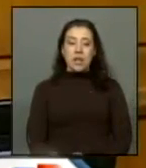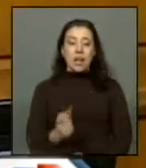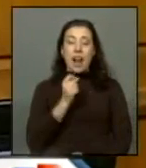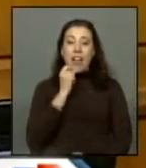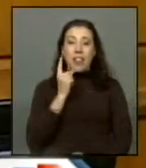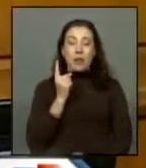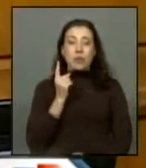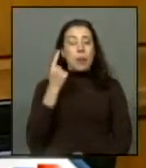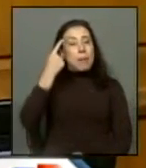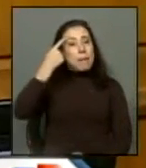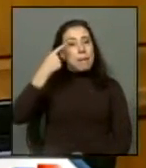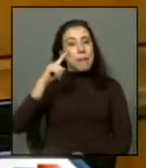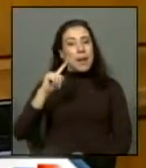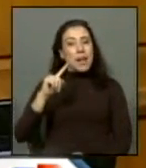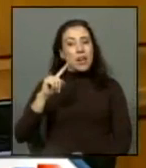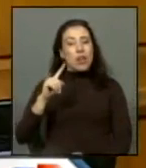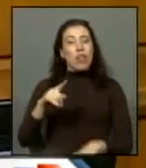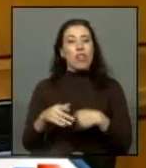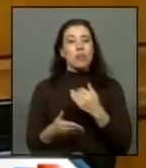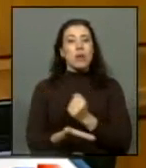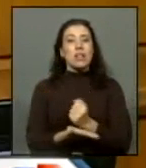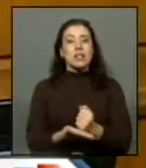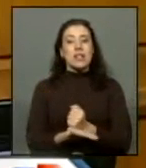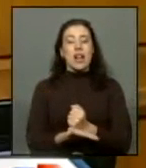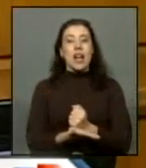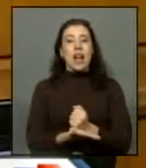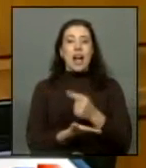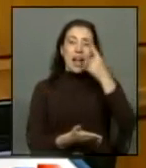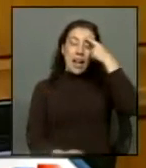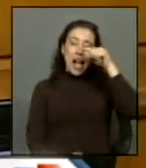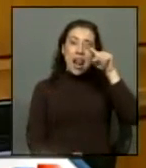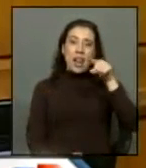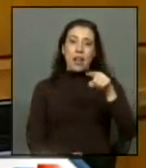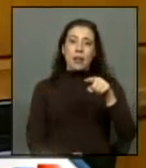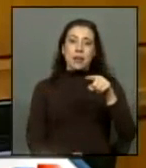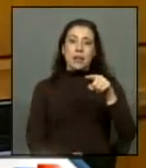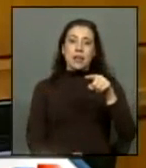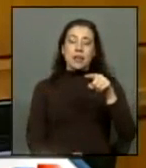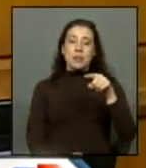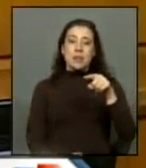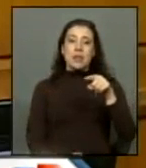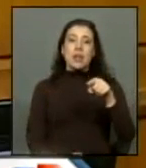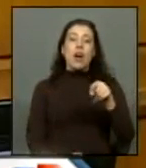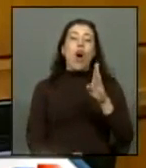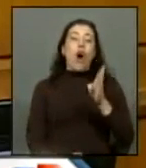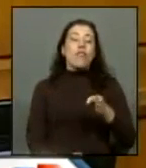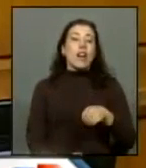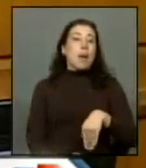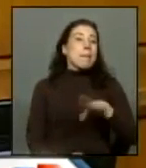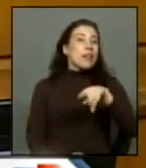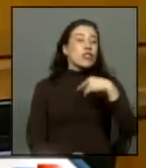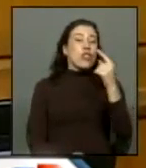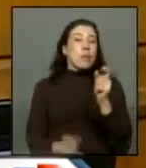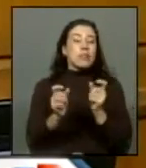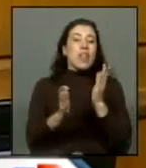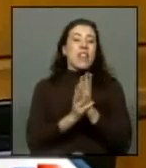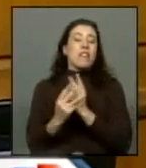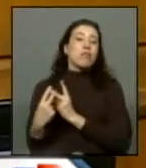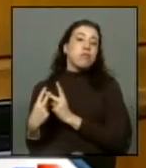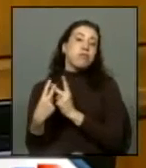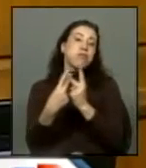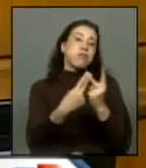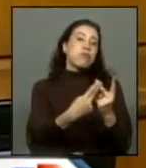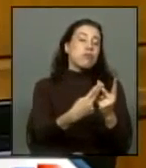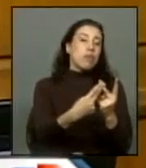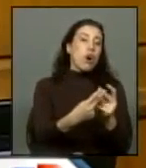denuncia, pero luego son tramitadas en Calama, obligando a la mayoría de las personas a desplazarse o